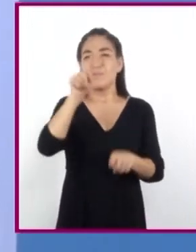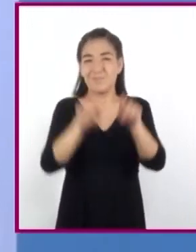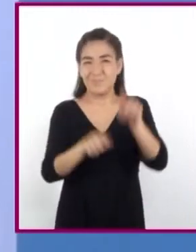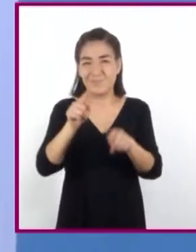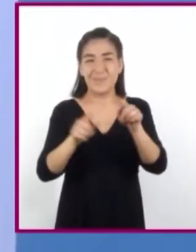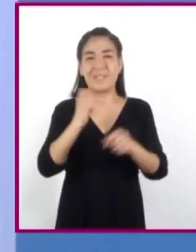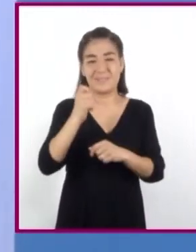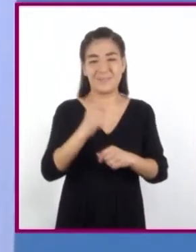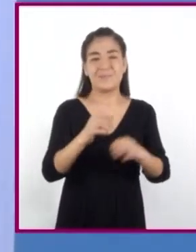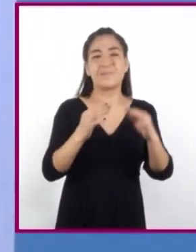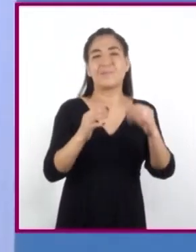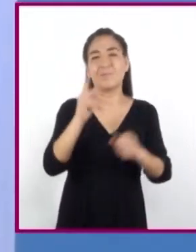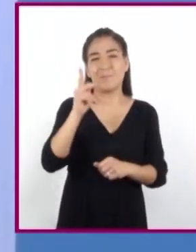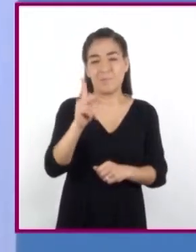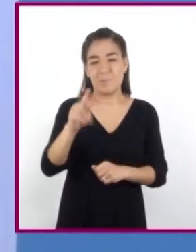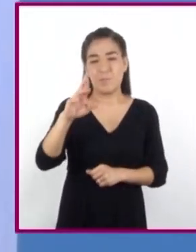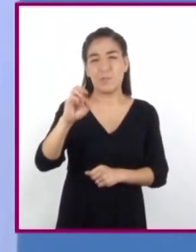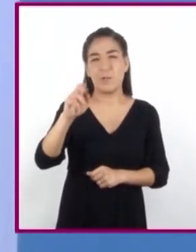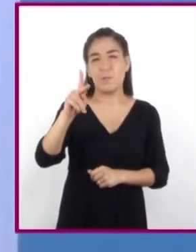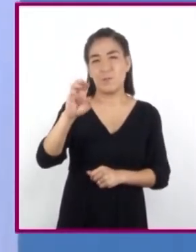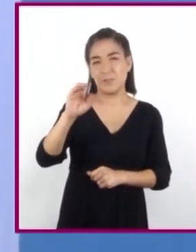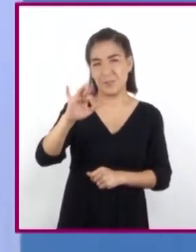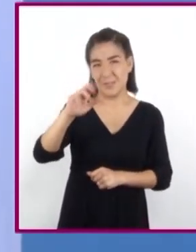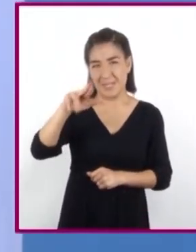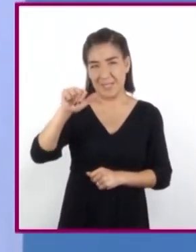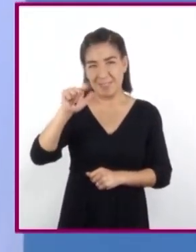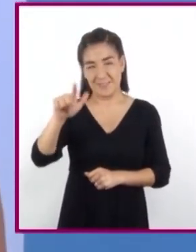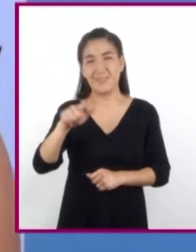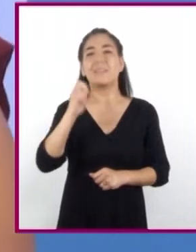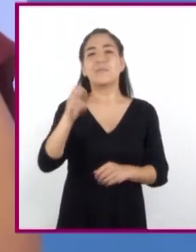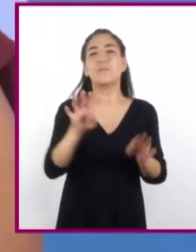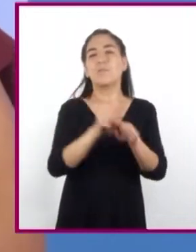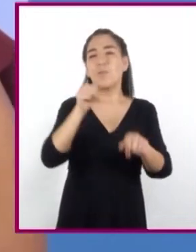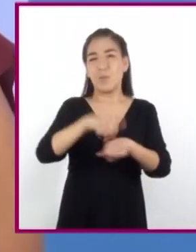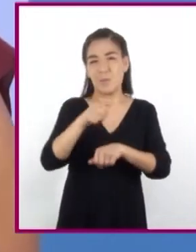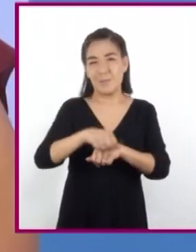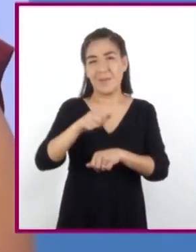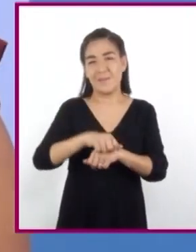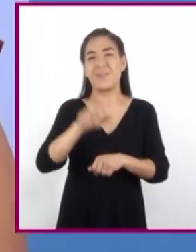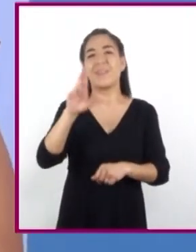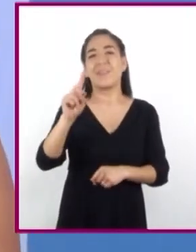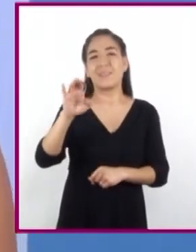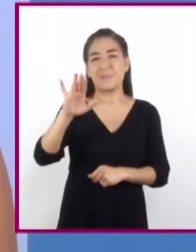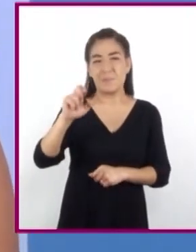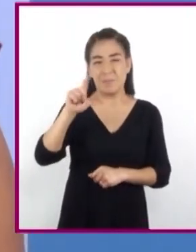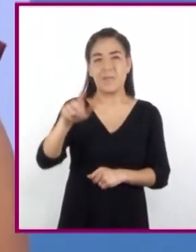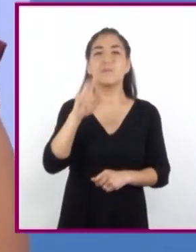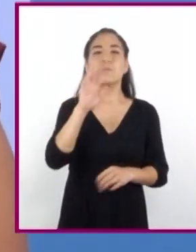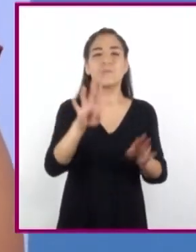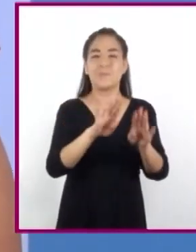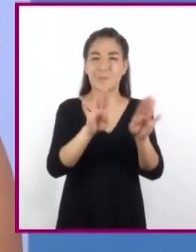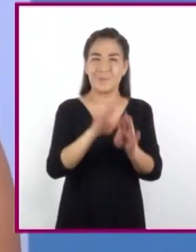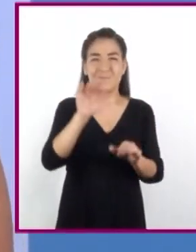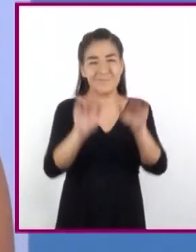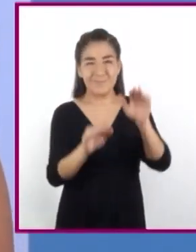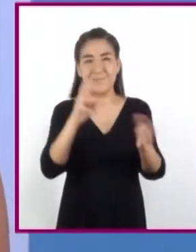del cálculo de la constante de proporcionalidad con números decimales. Esto en situaciones de proporcionalidad directa.